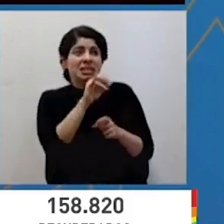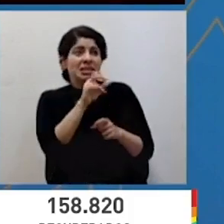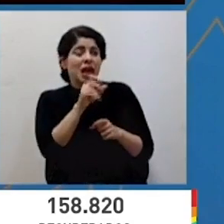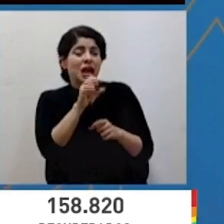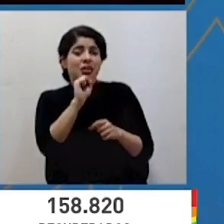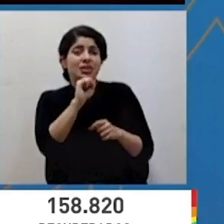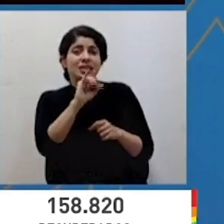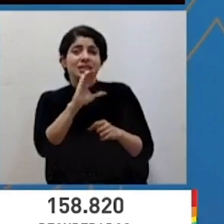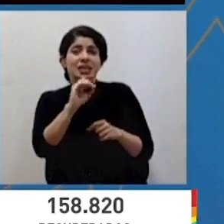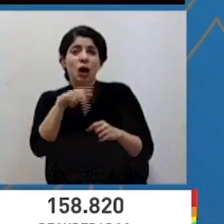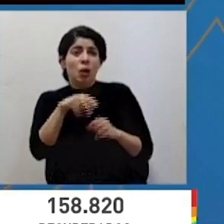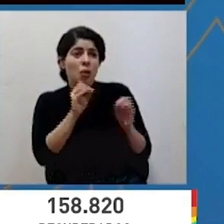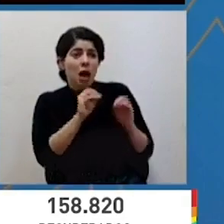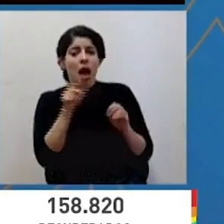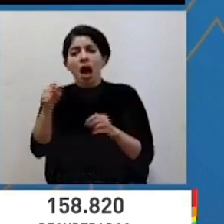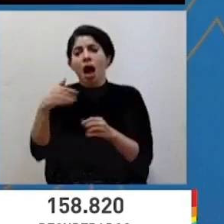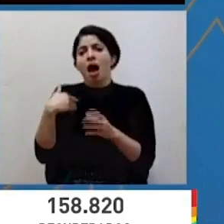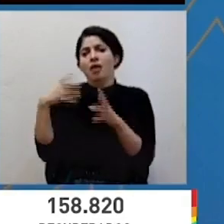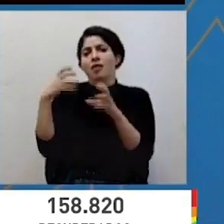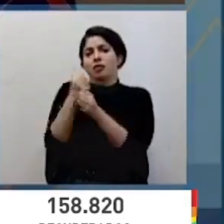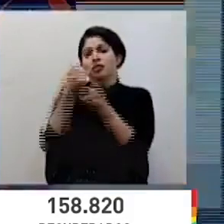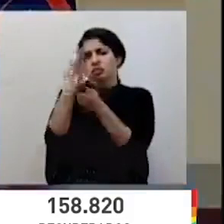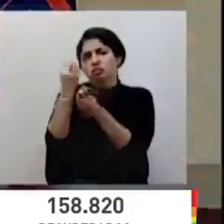la plataforma SICO.